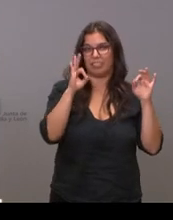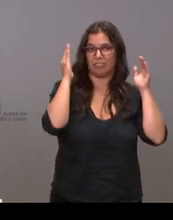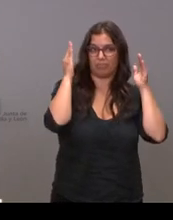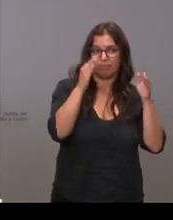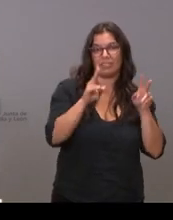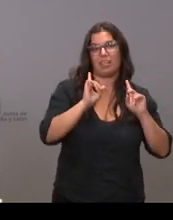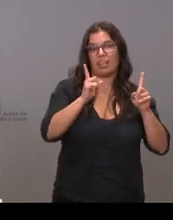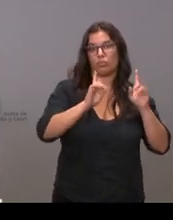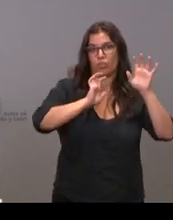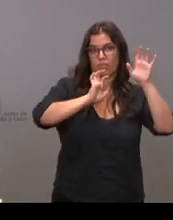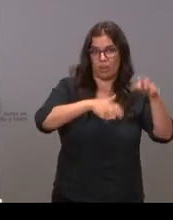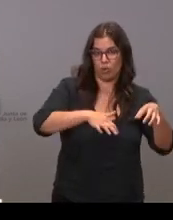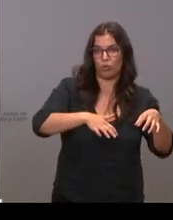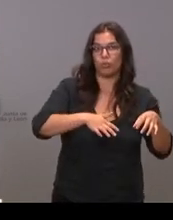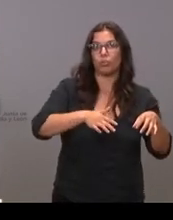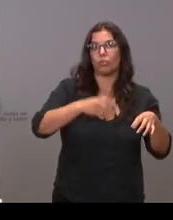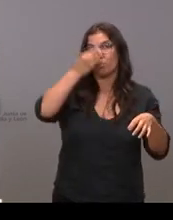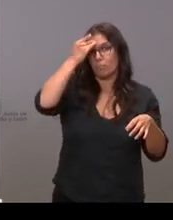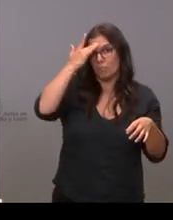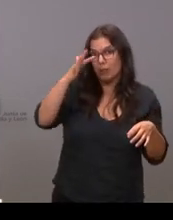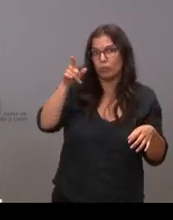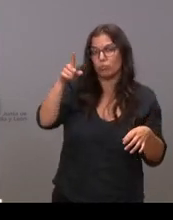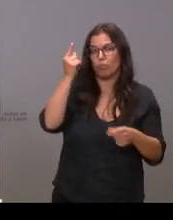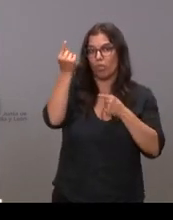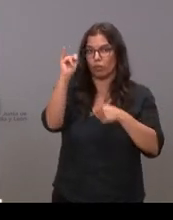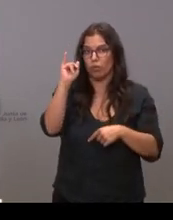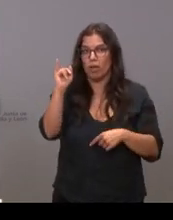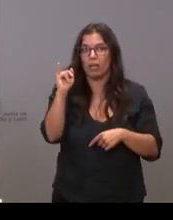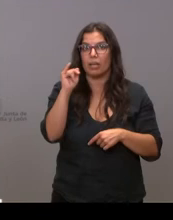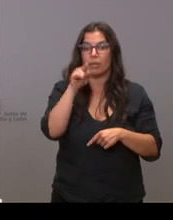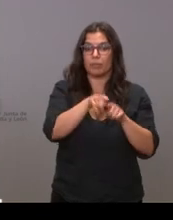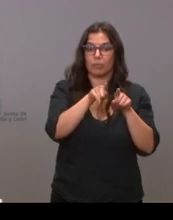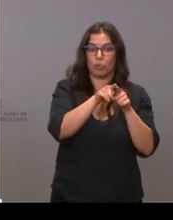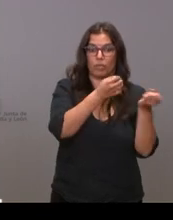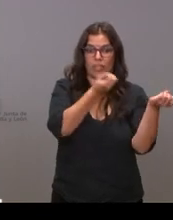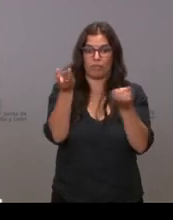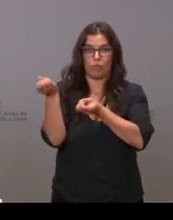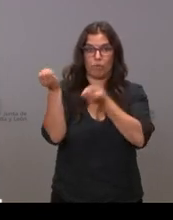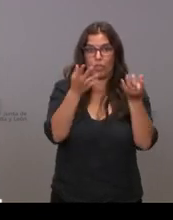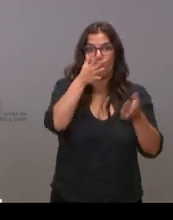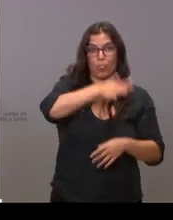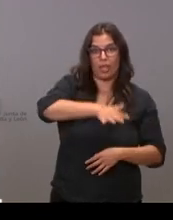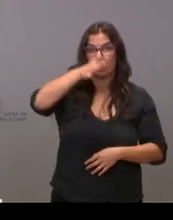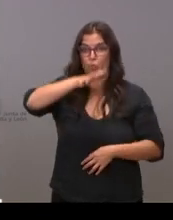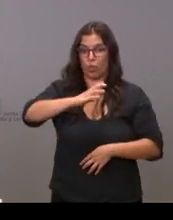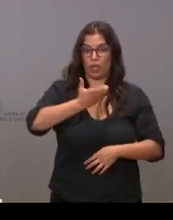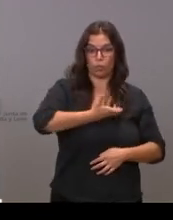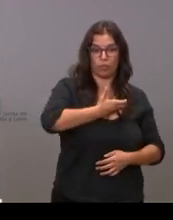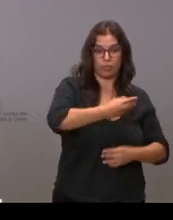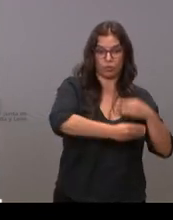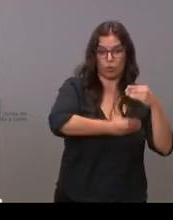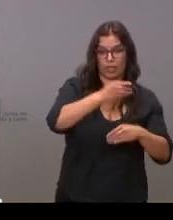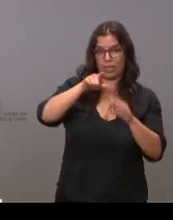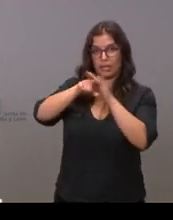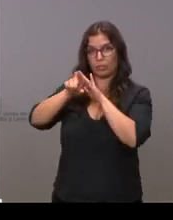de león que supongo que tendrá que tendrá datos esa transmisión de la información de las denuncias del ámbito municipal y la